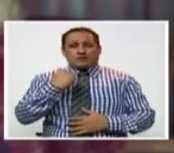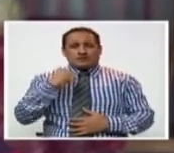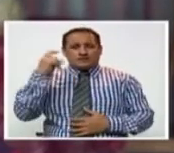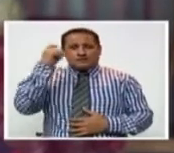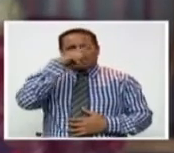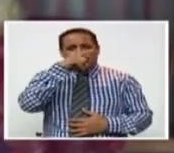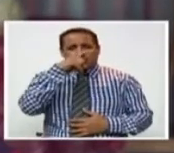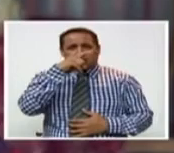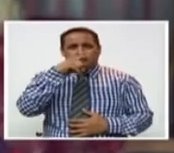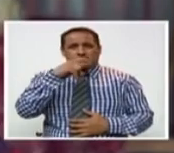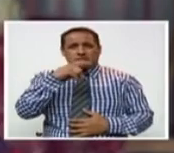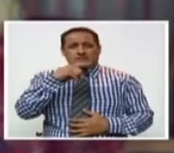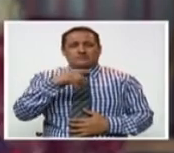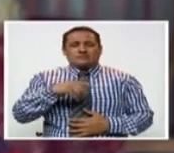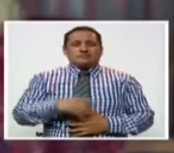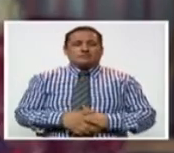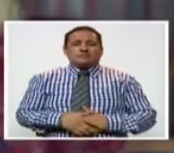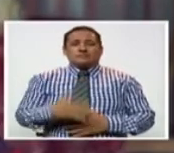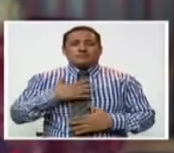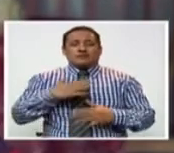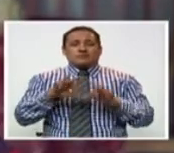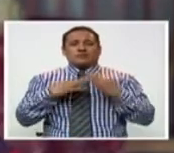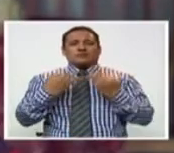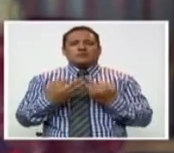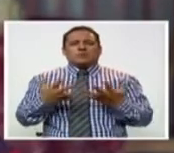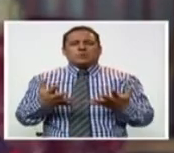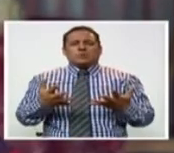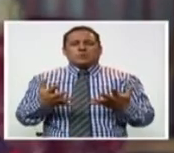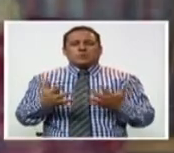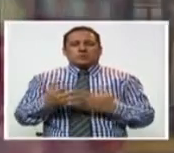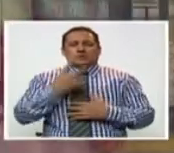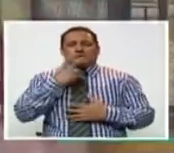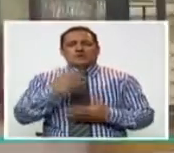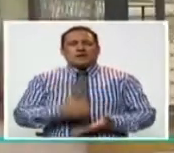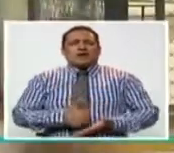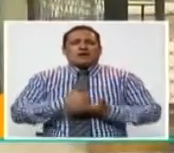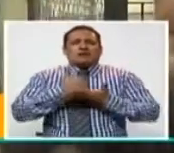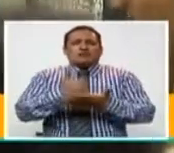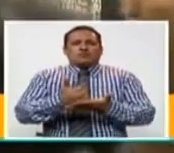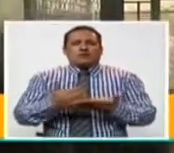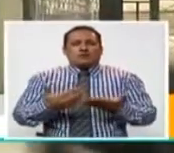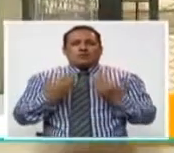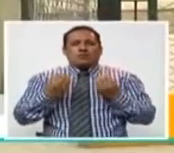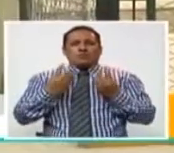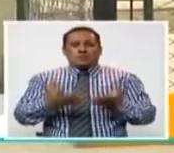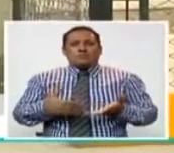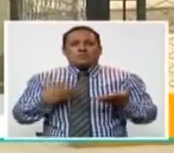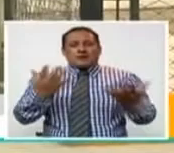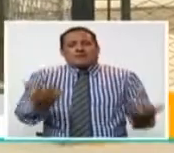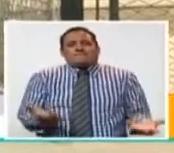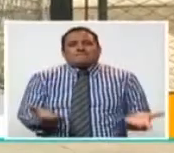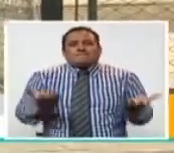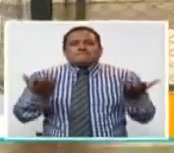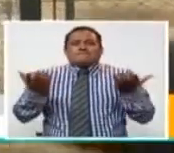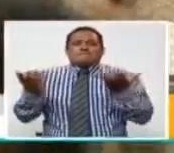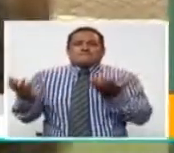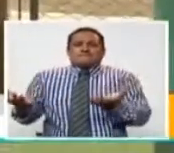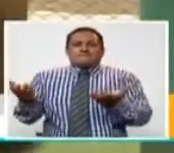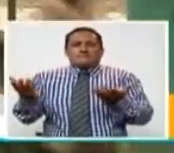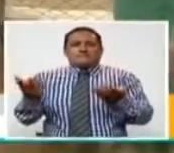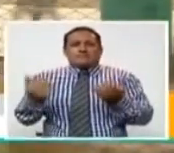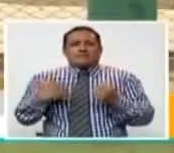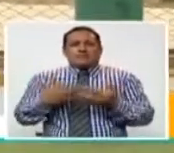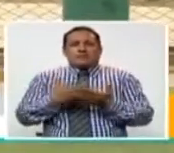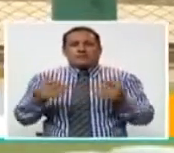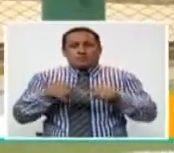momento duro y la cual mi familia tenía que ayudarme de una manera para poderme transportar